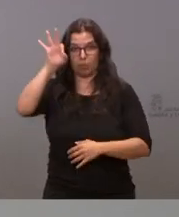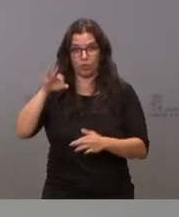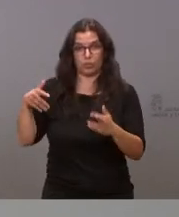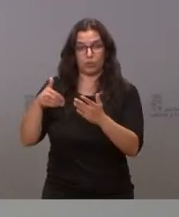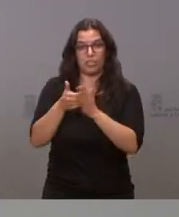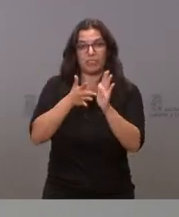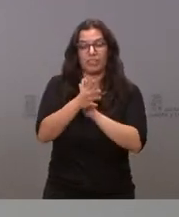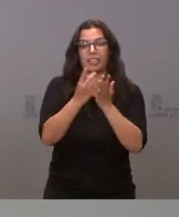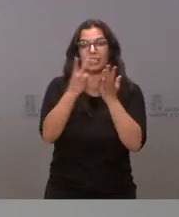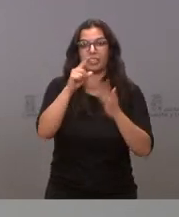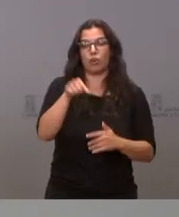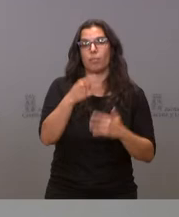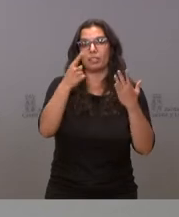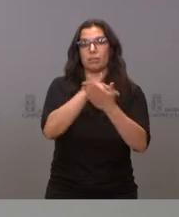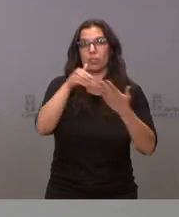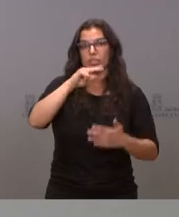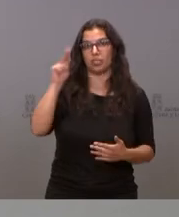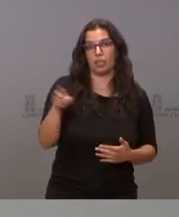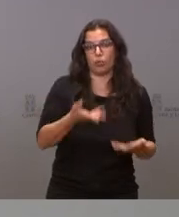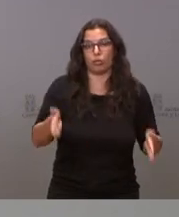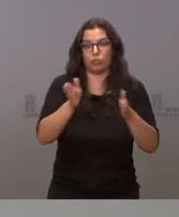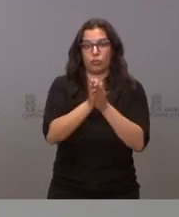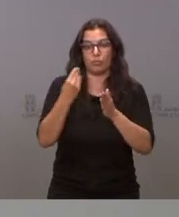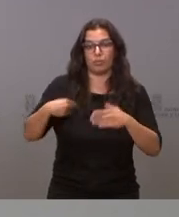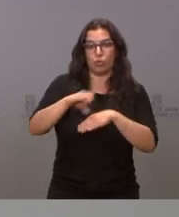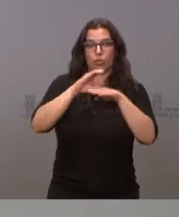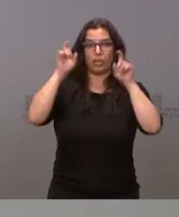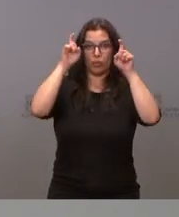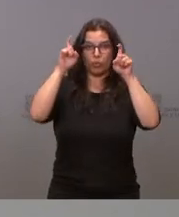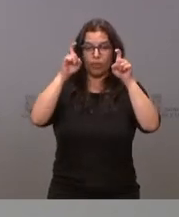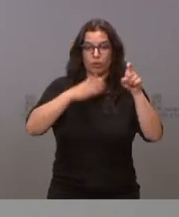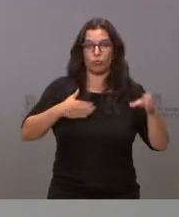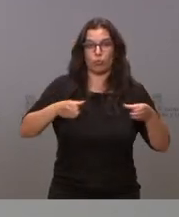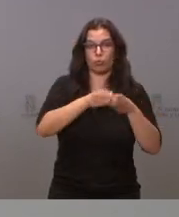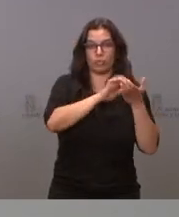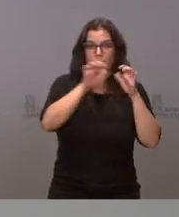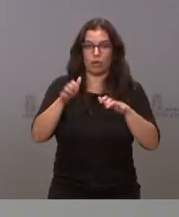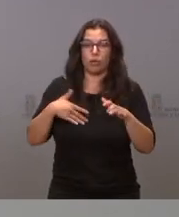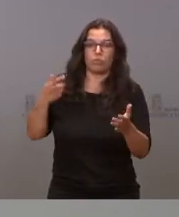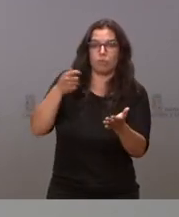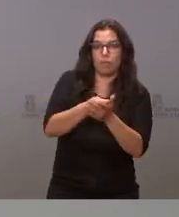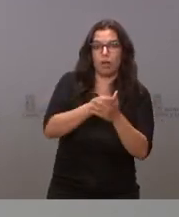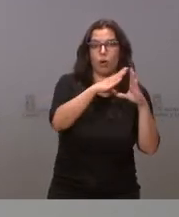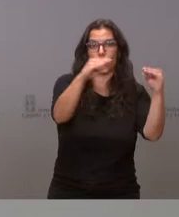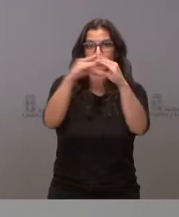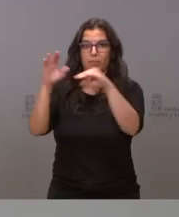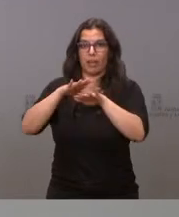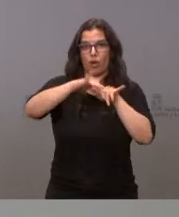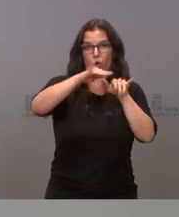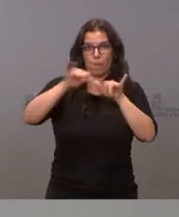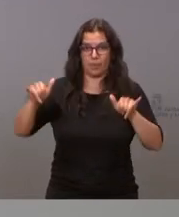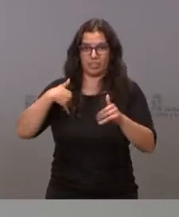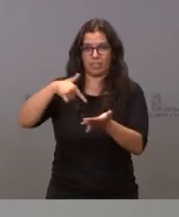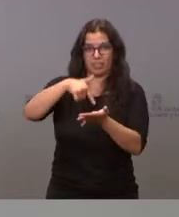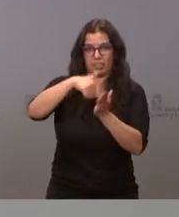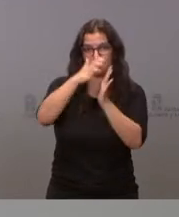supone un 17,6 millones de euros, lo que la Consejería de Educación, la Junta de Castilla y León, abona a las universidades para compensar este descenso